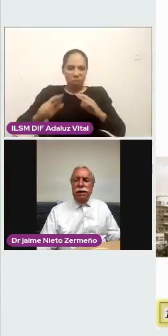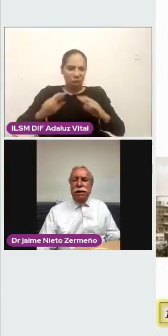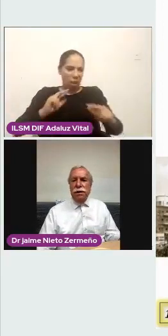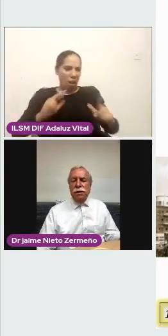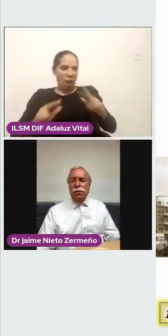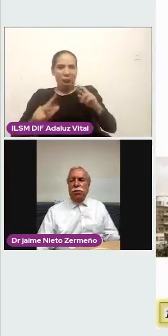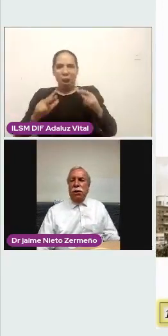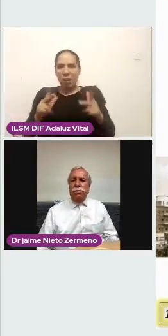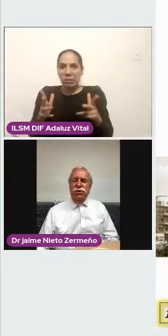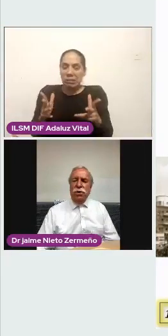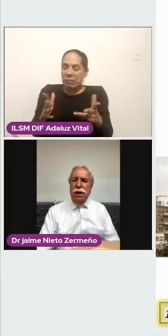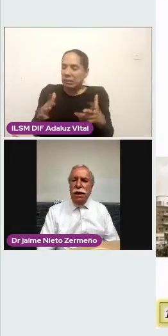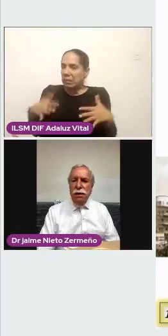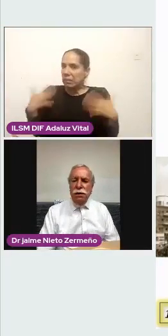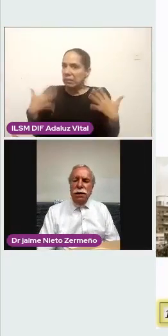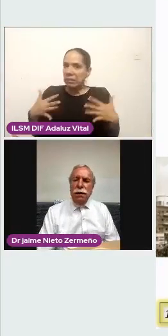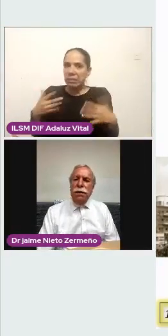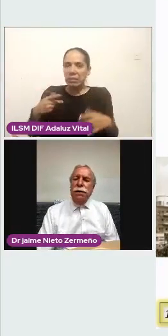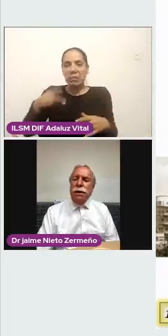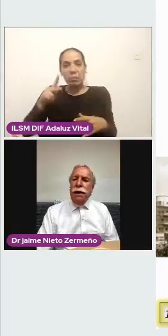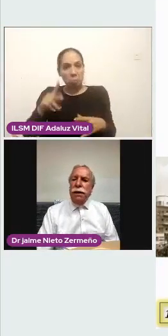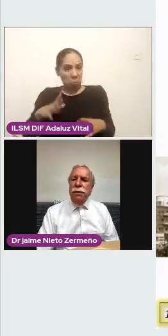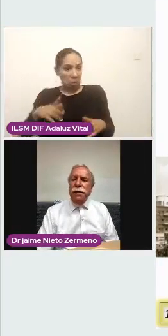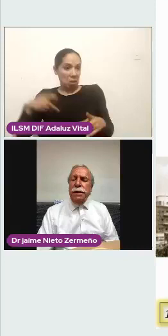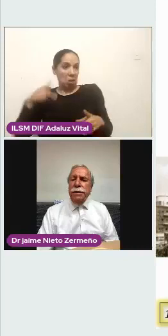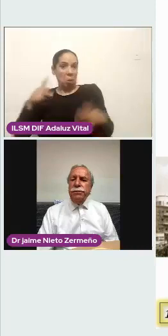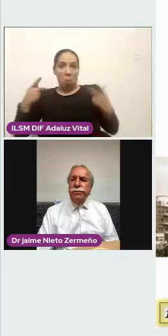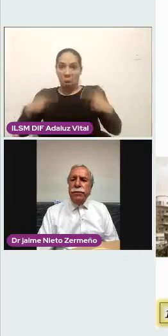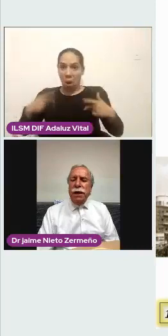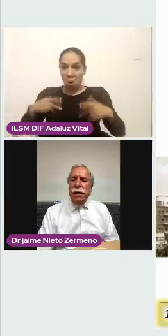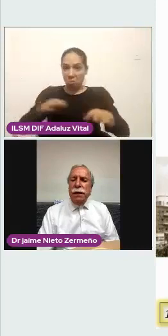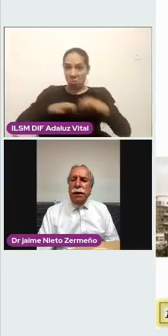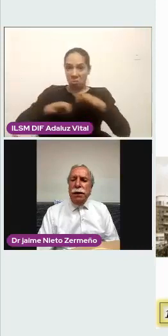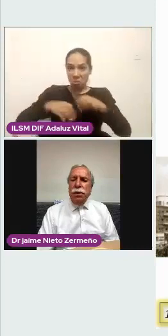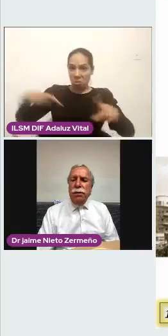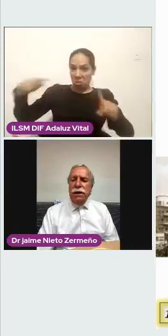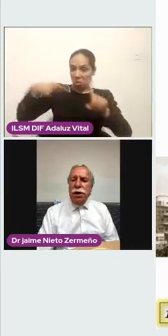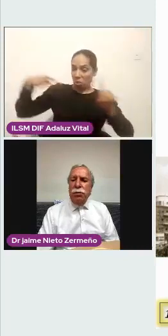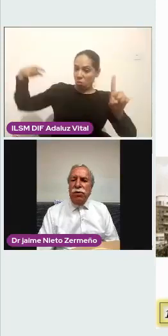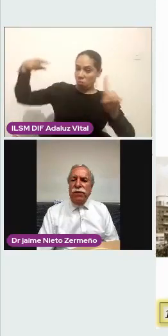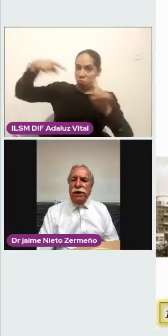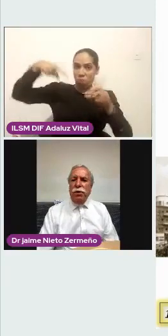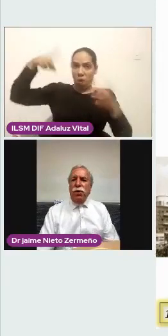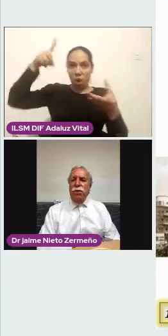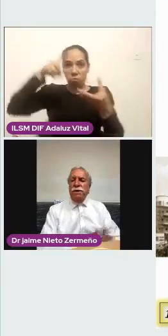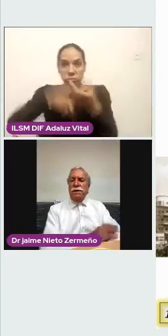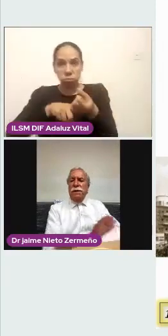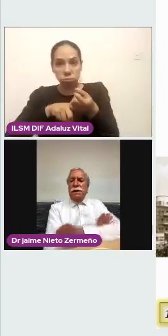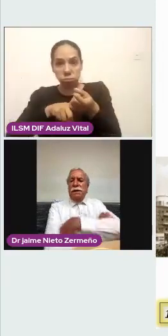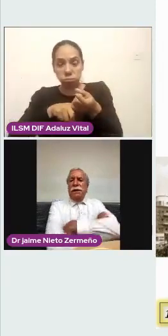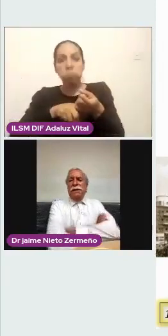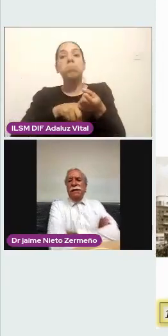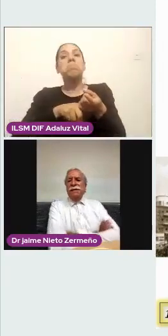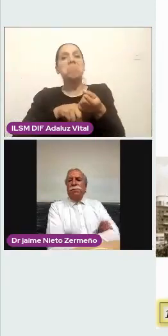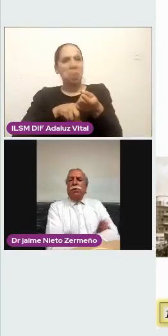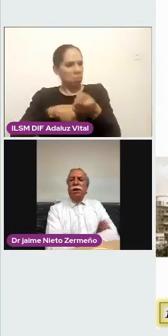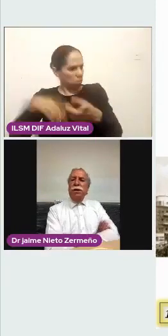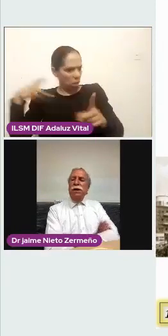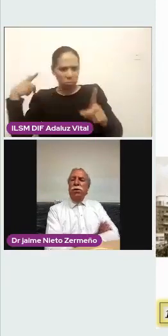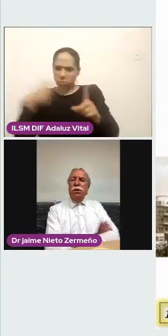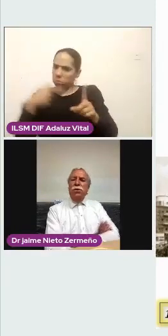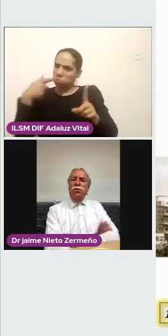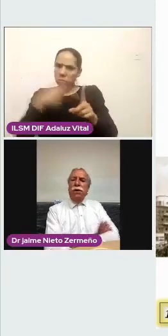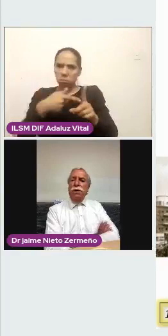auténticamente, por el personal claramente comandado por Federico Gómez. Y este